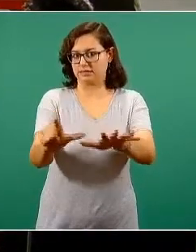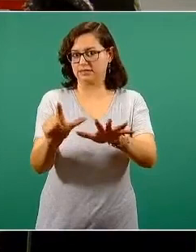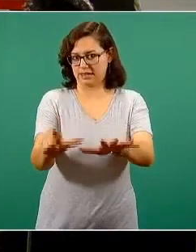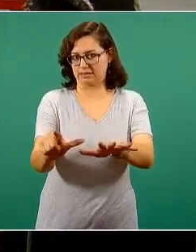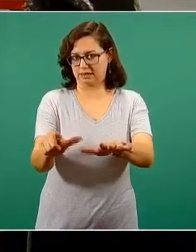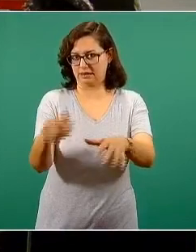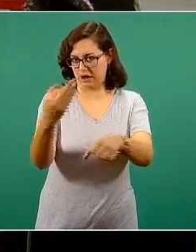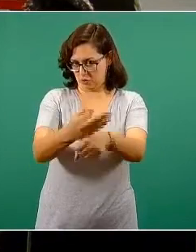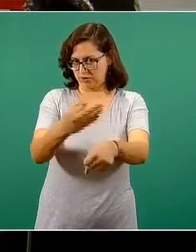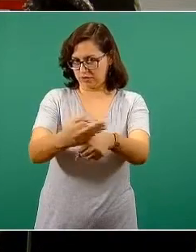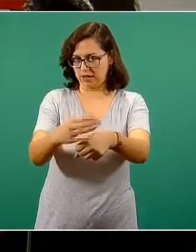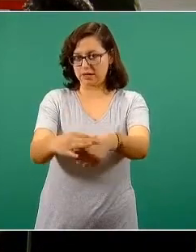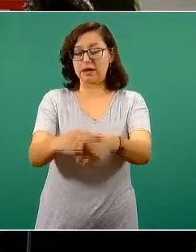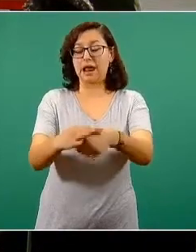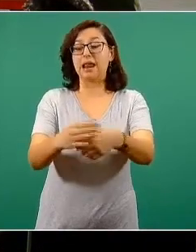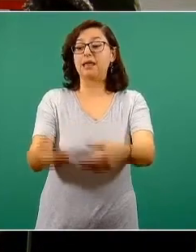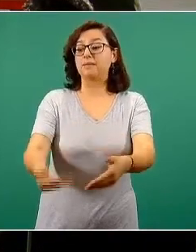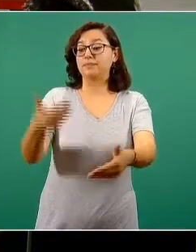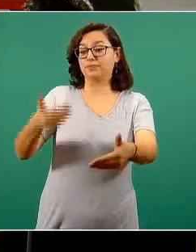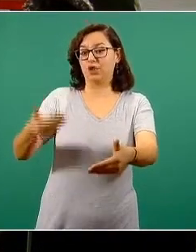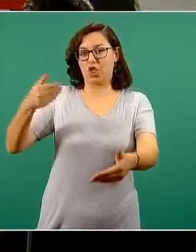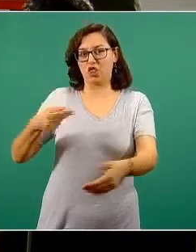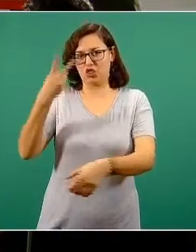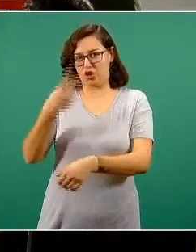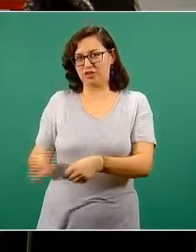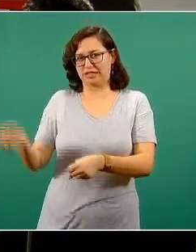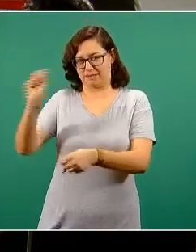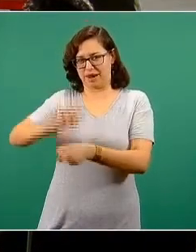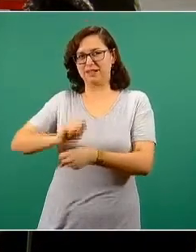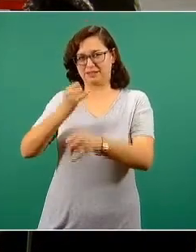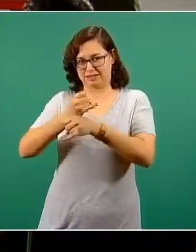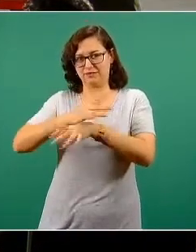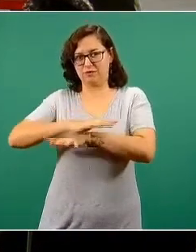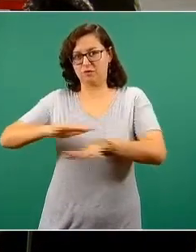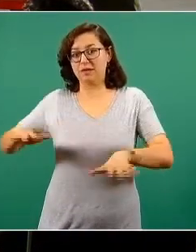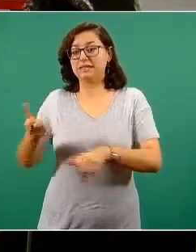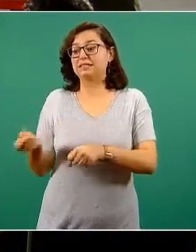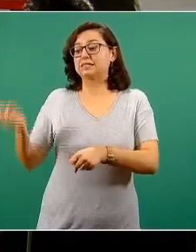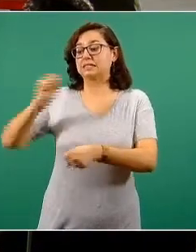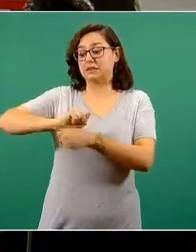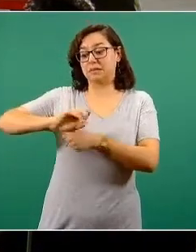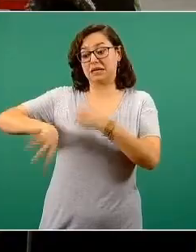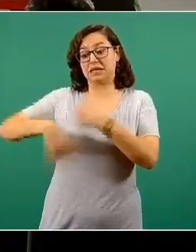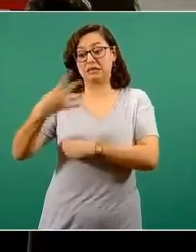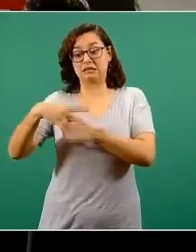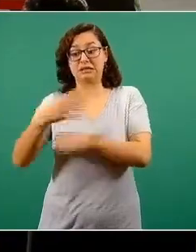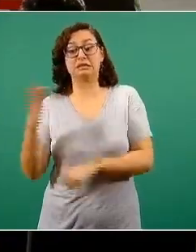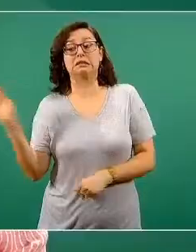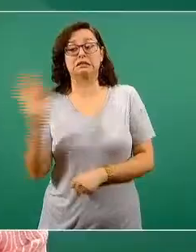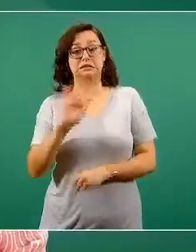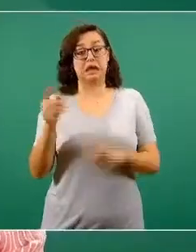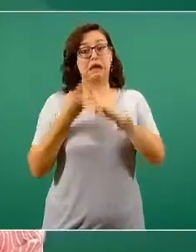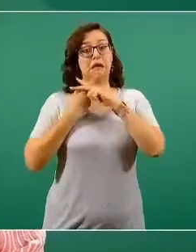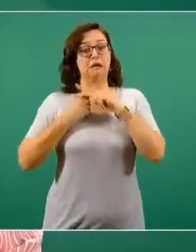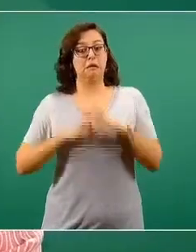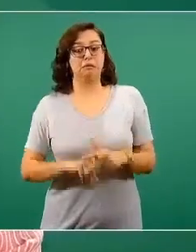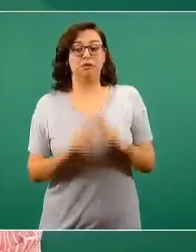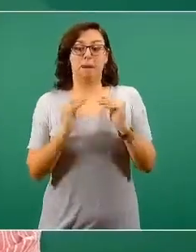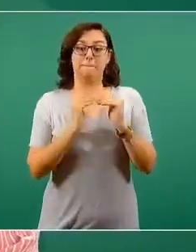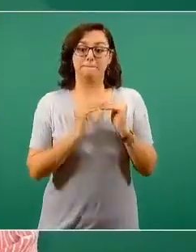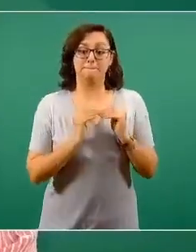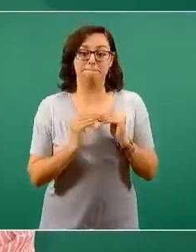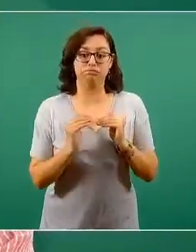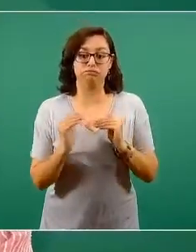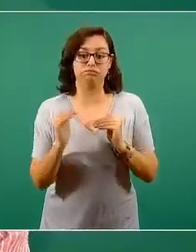teníamos la preocupación de que en la Semana 14 pudiéramos ver un incremento, un aumento en la cantidad de personas que diariamente